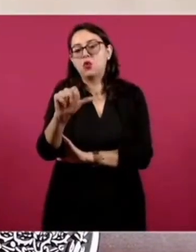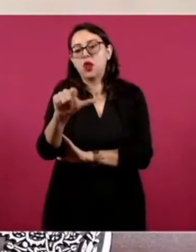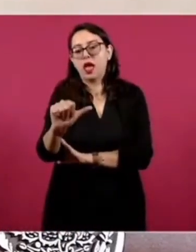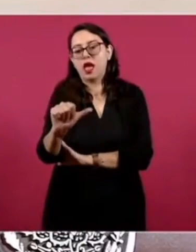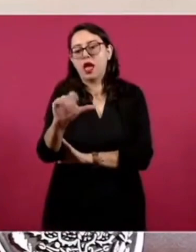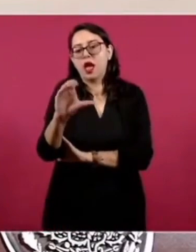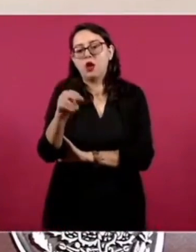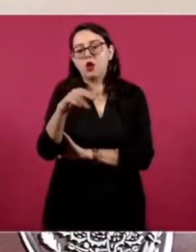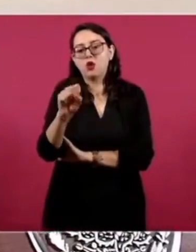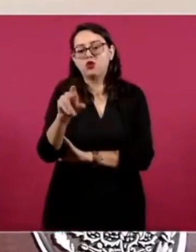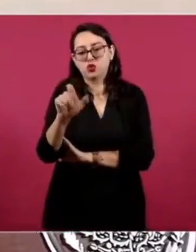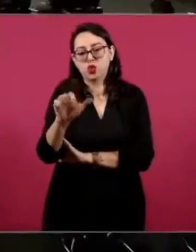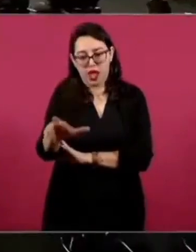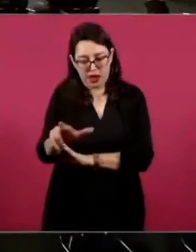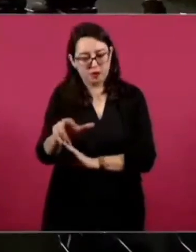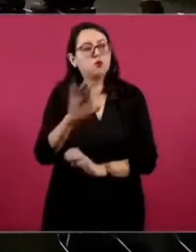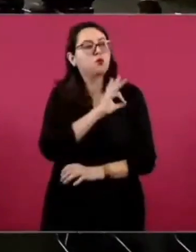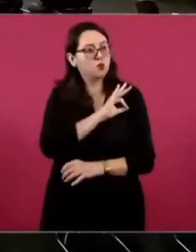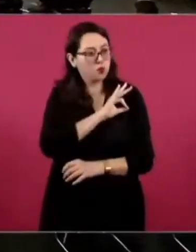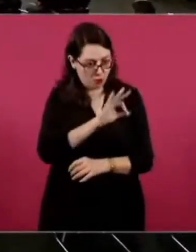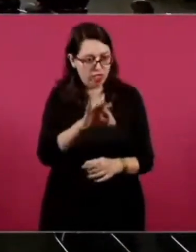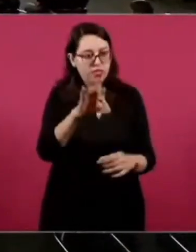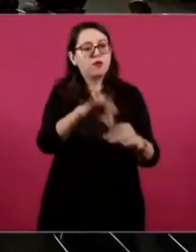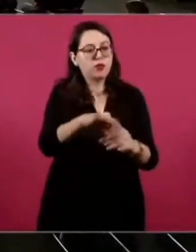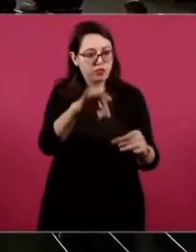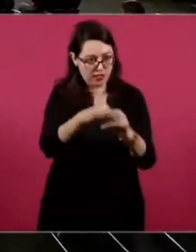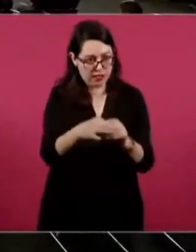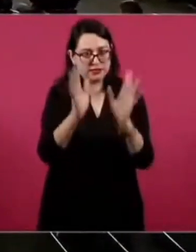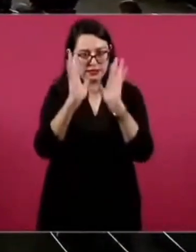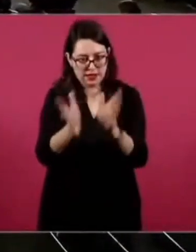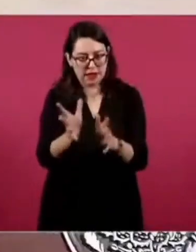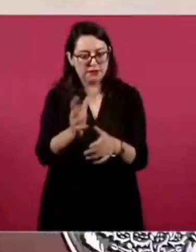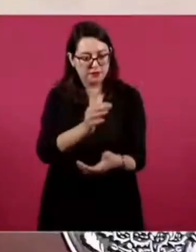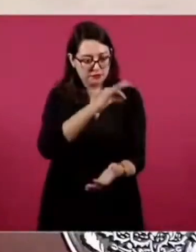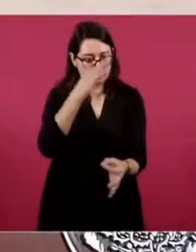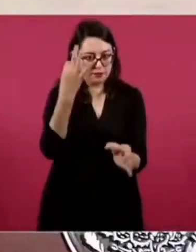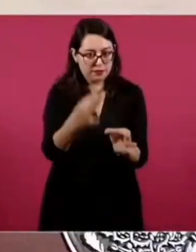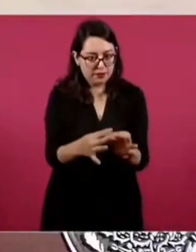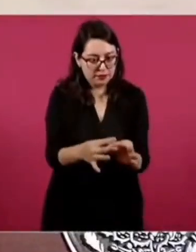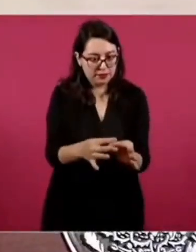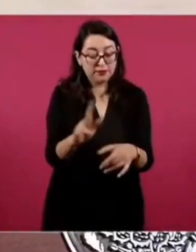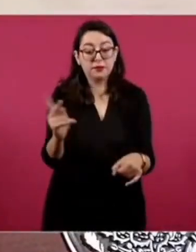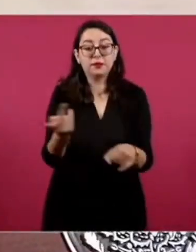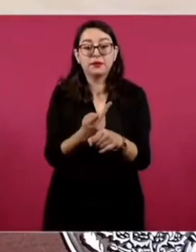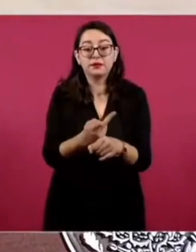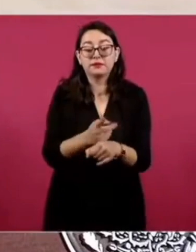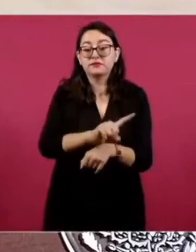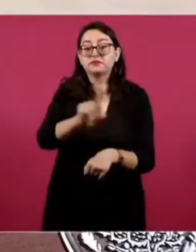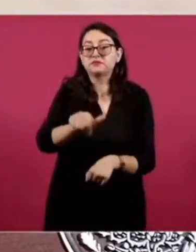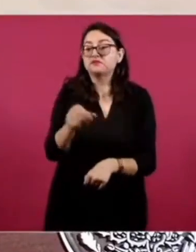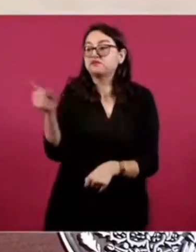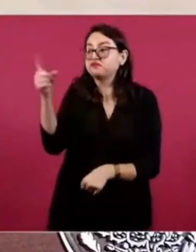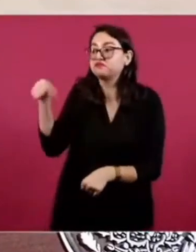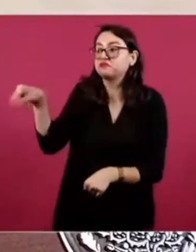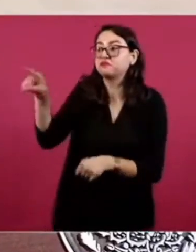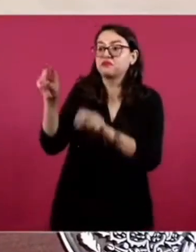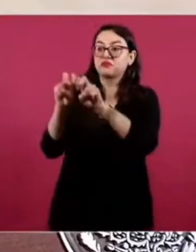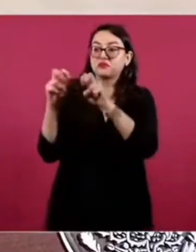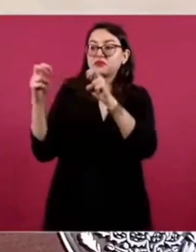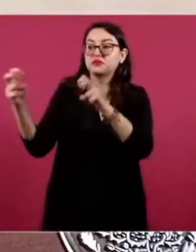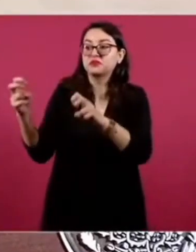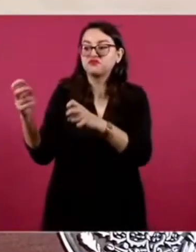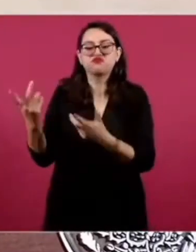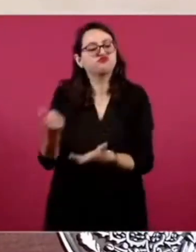hicieron su trabajo los consejeros del INE, los